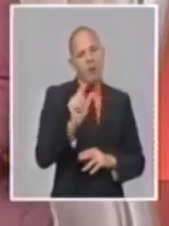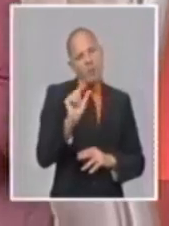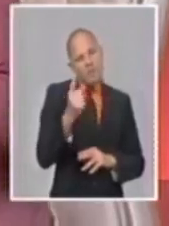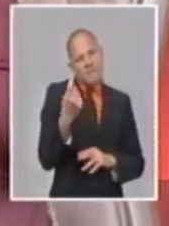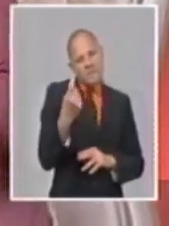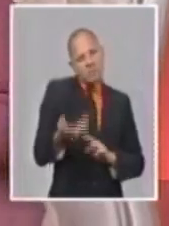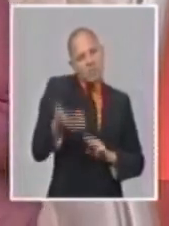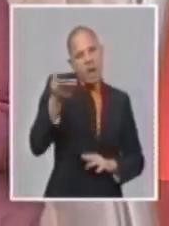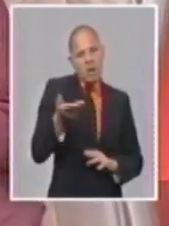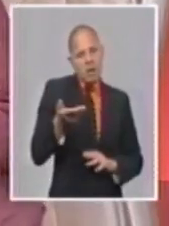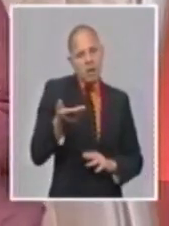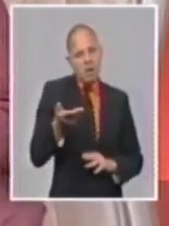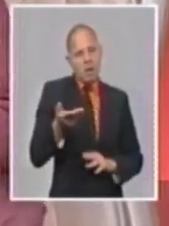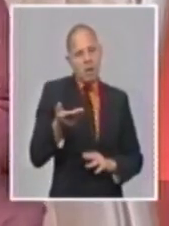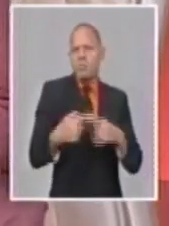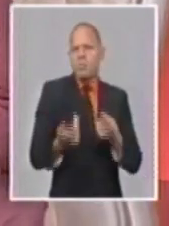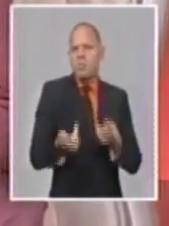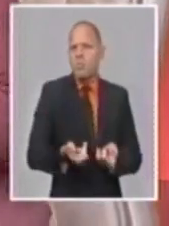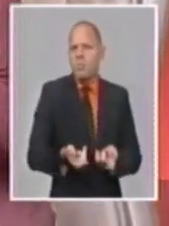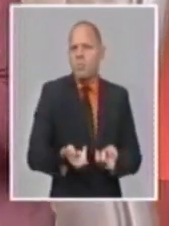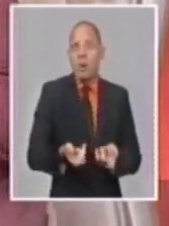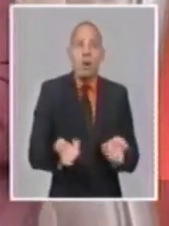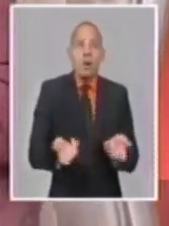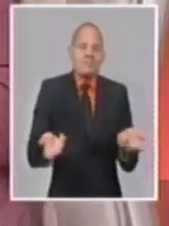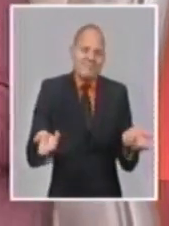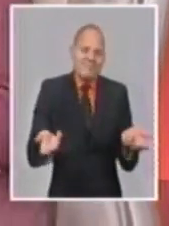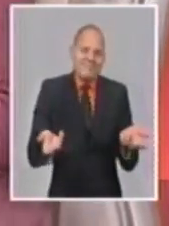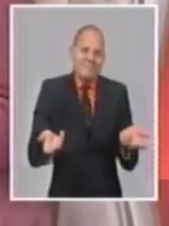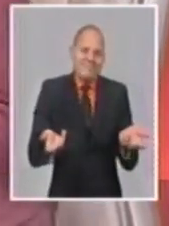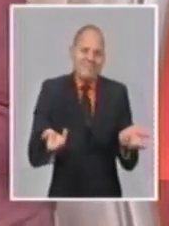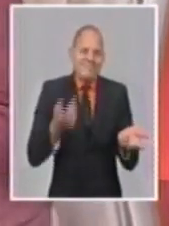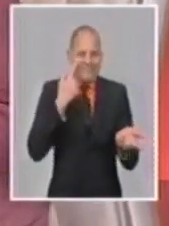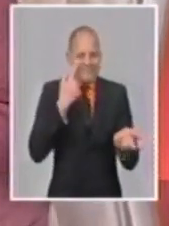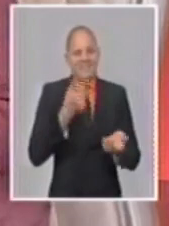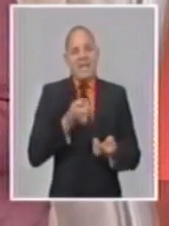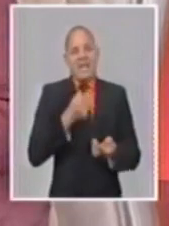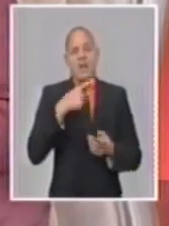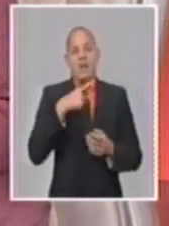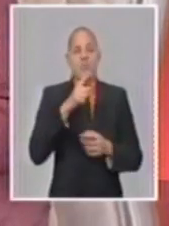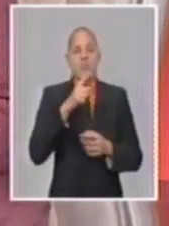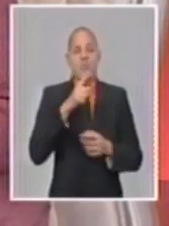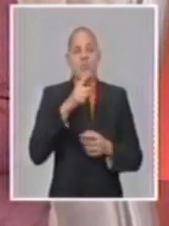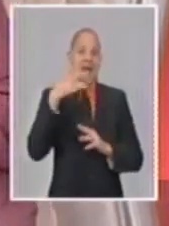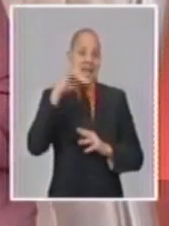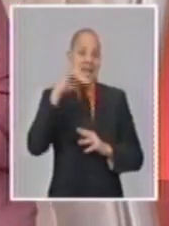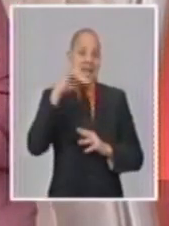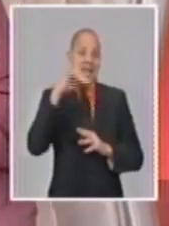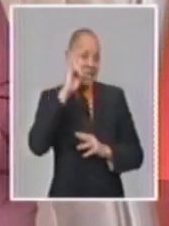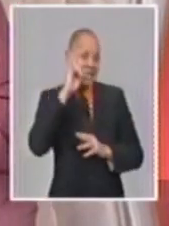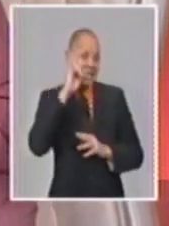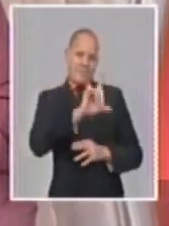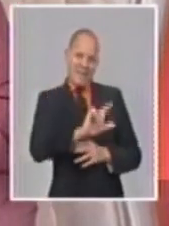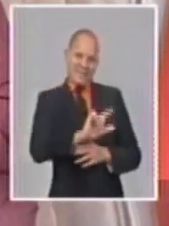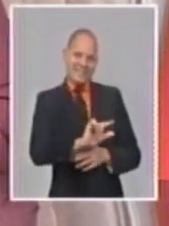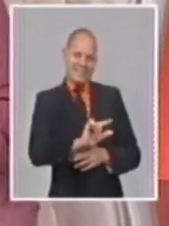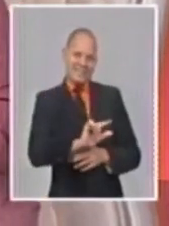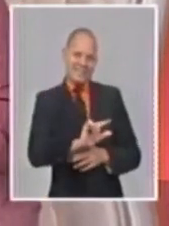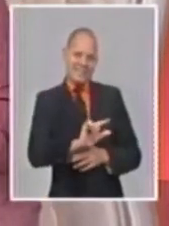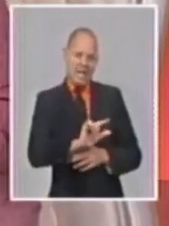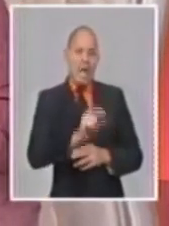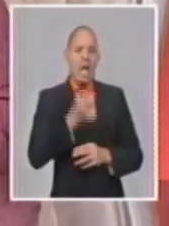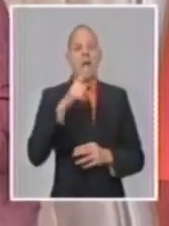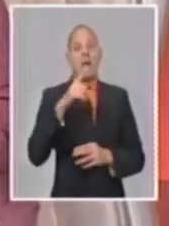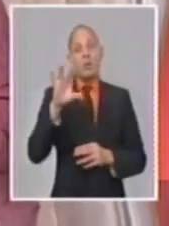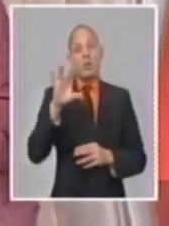incremento porque estamos hablando de que ya no es la leche fluida, ya no es ese yogur natural que sustituye la leche, pero son de las cosas que